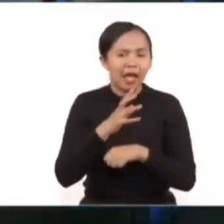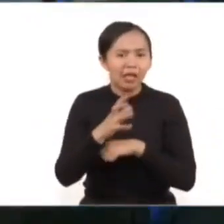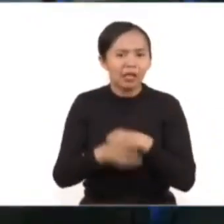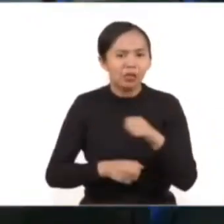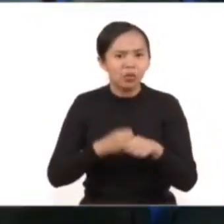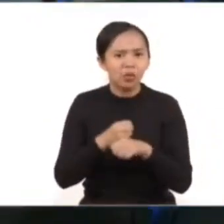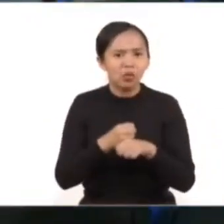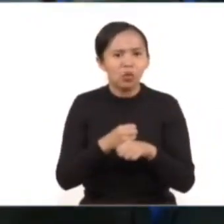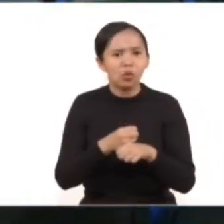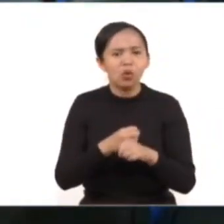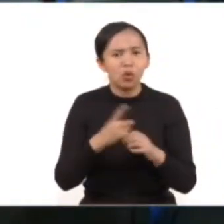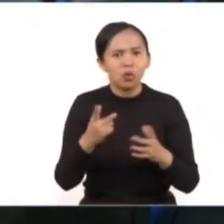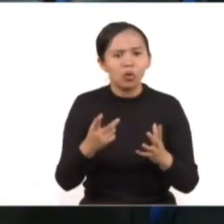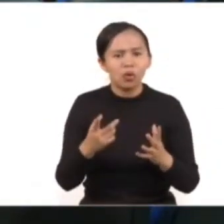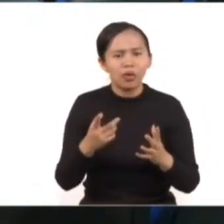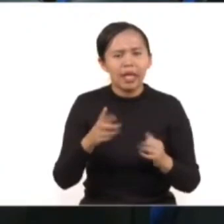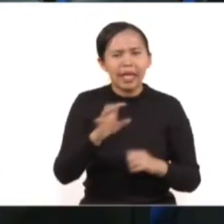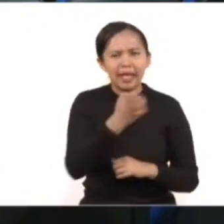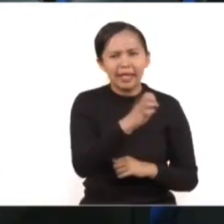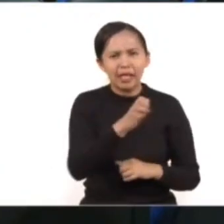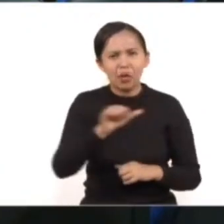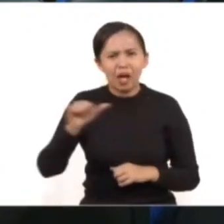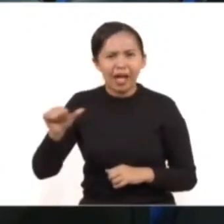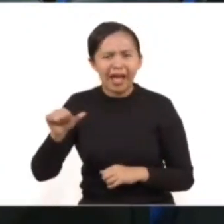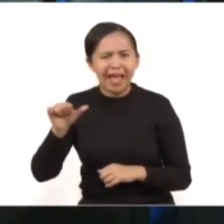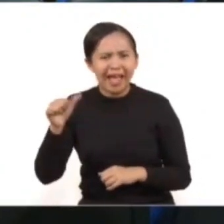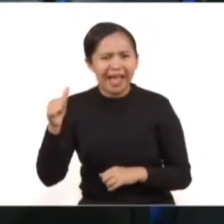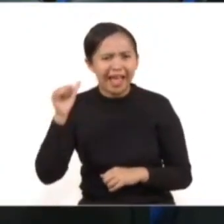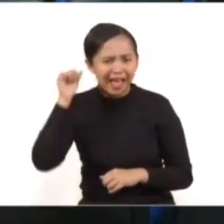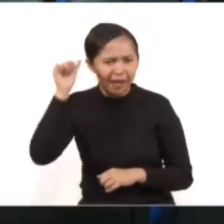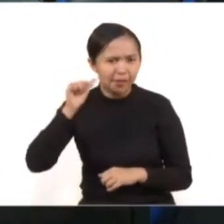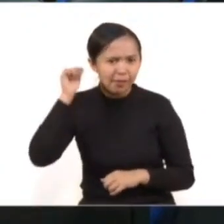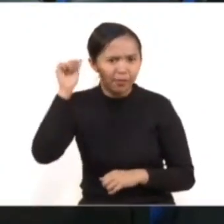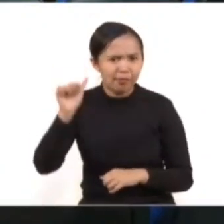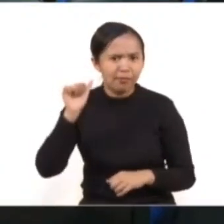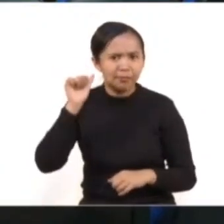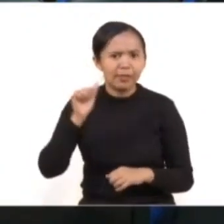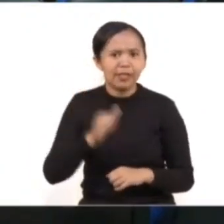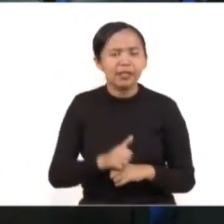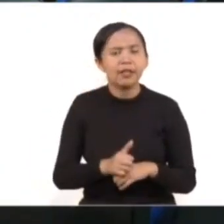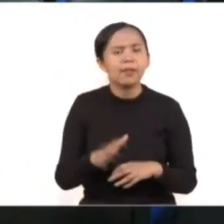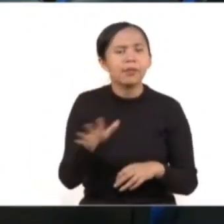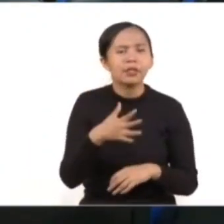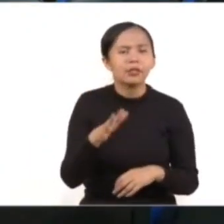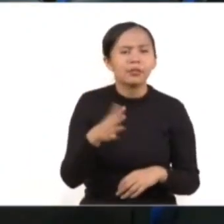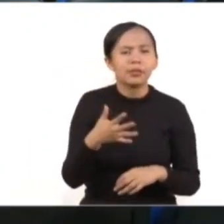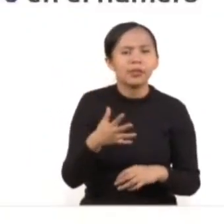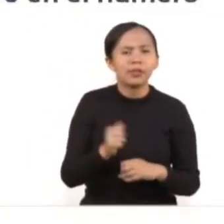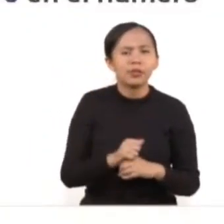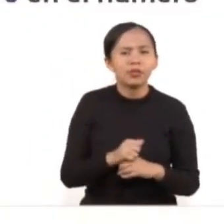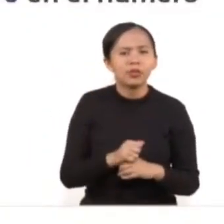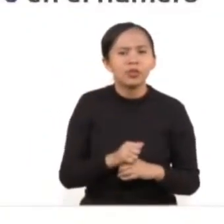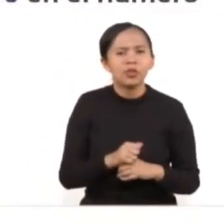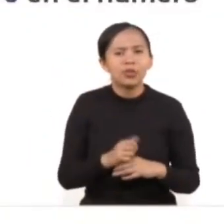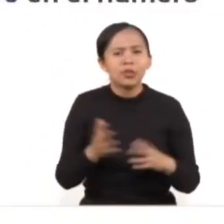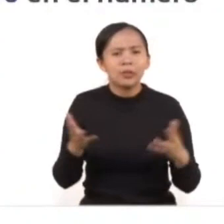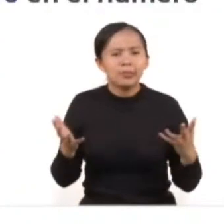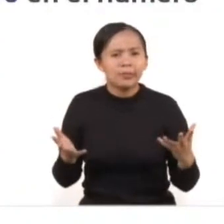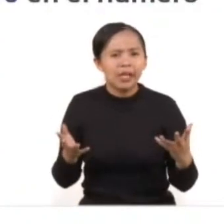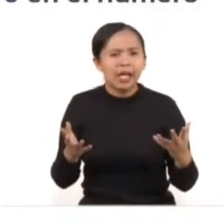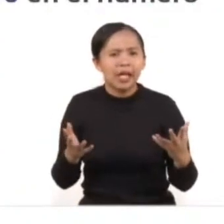hemos vinculado a proceso a 11 mil 58 agresores de mujeres, esto incluye